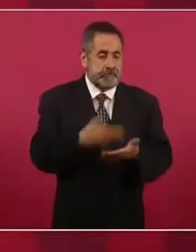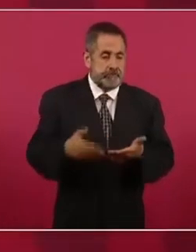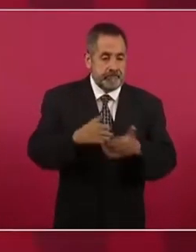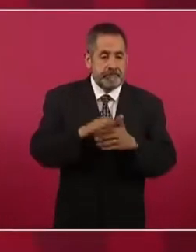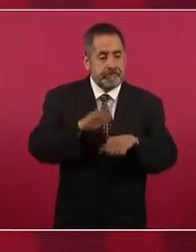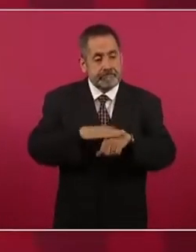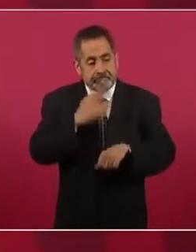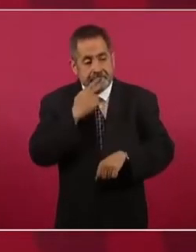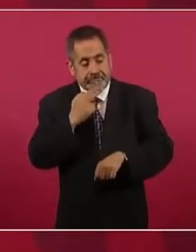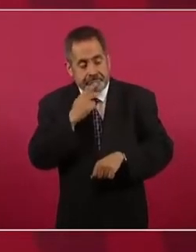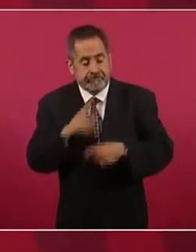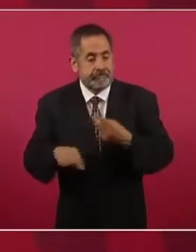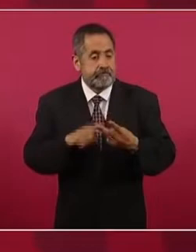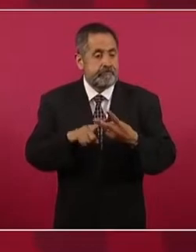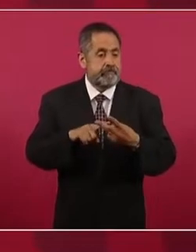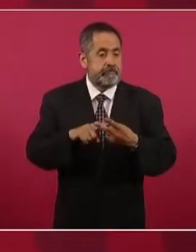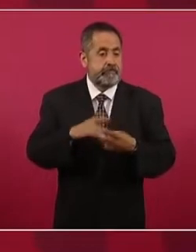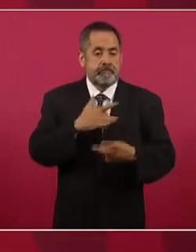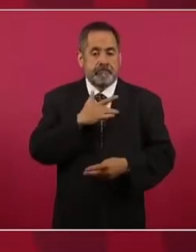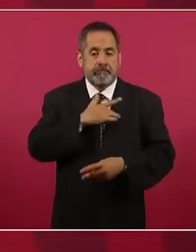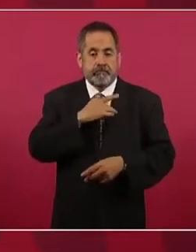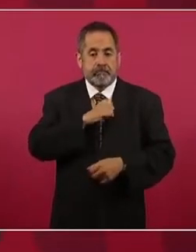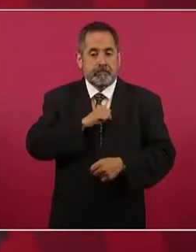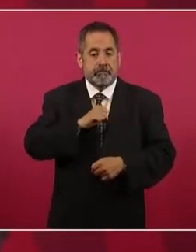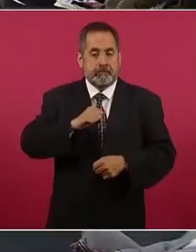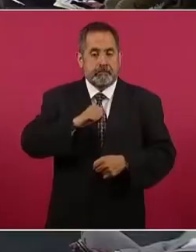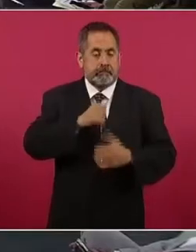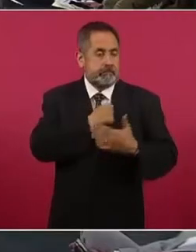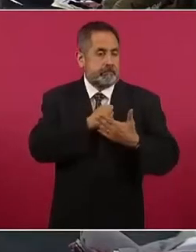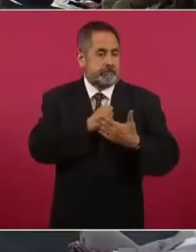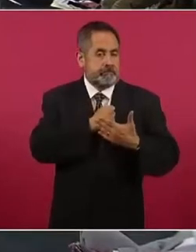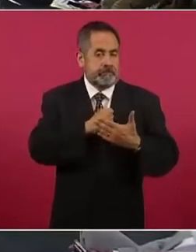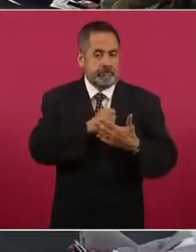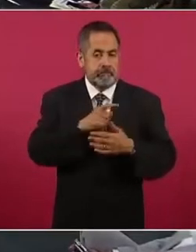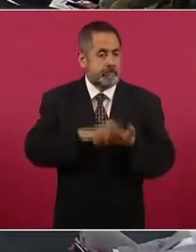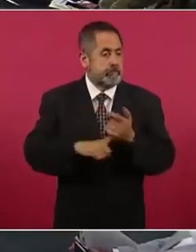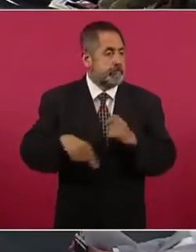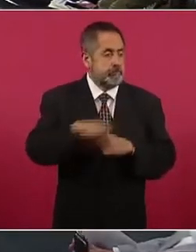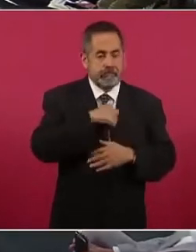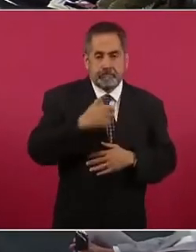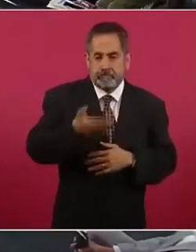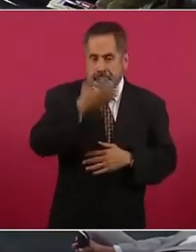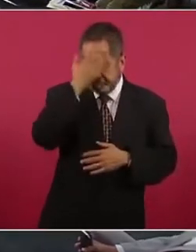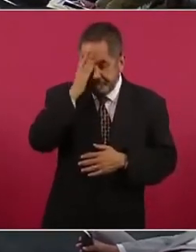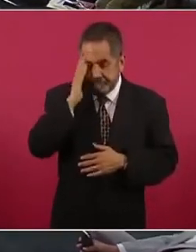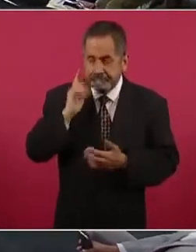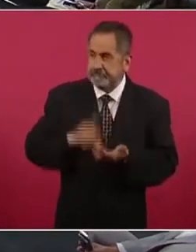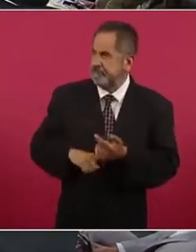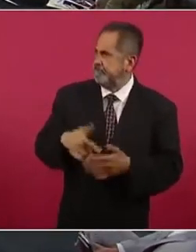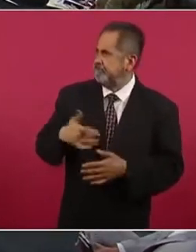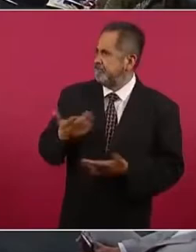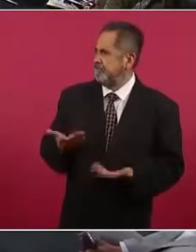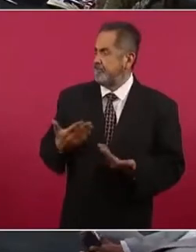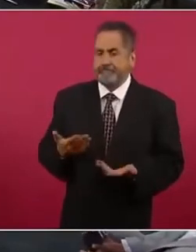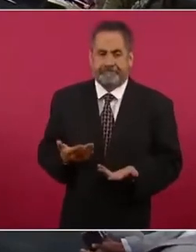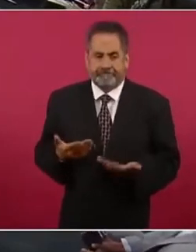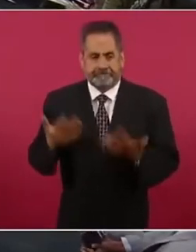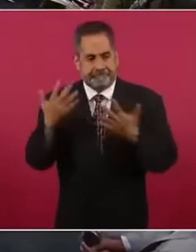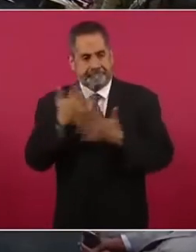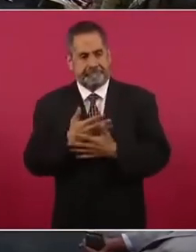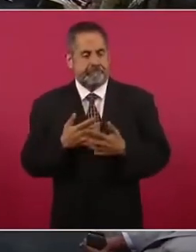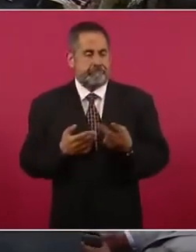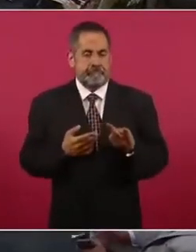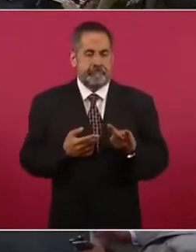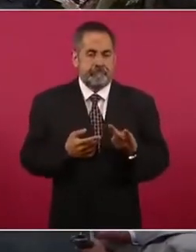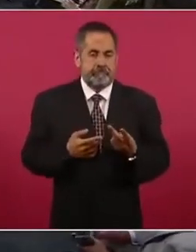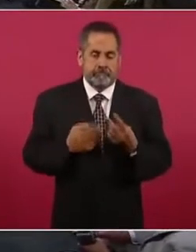hipertensión. Mucha gente es hipertensa y no lo sabe y desde luego no se